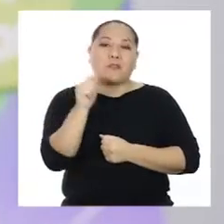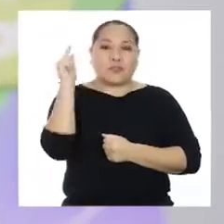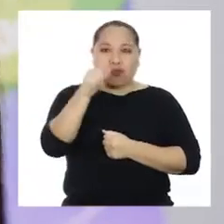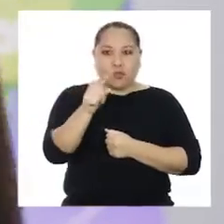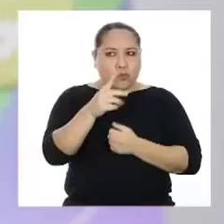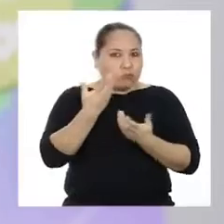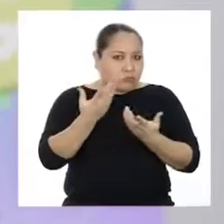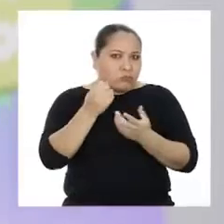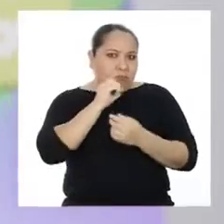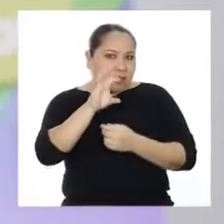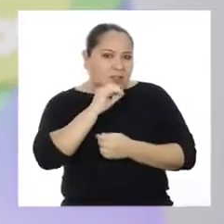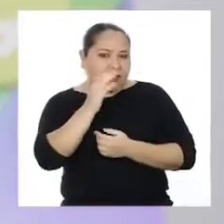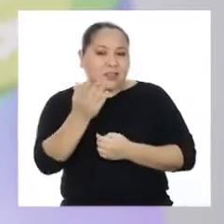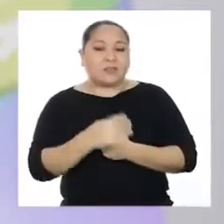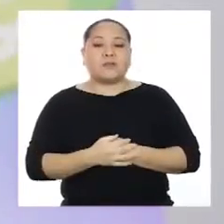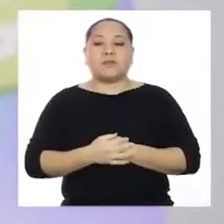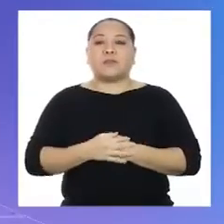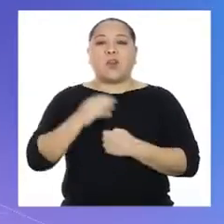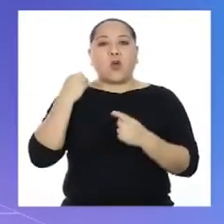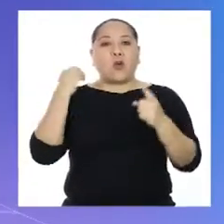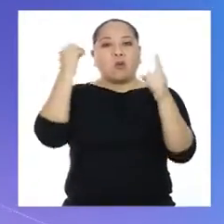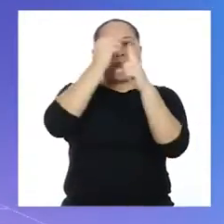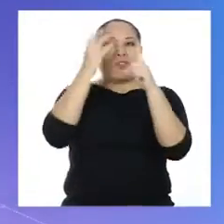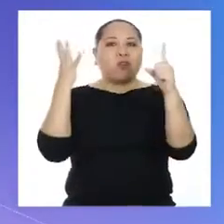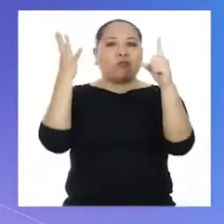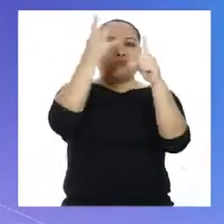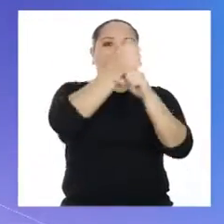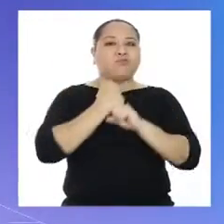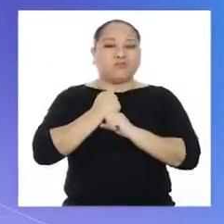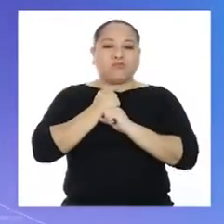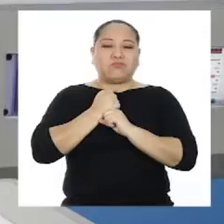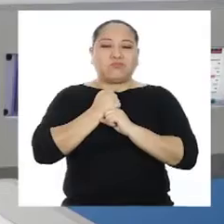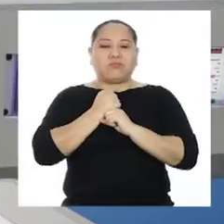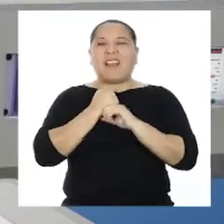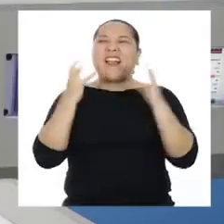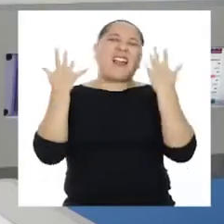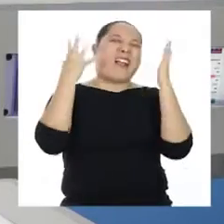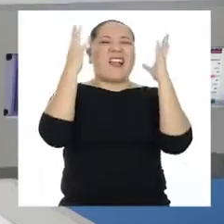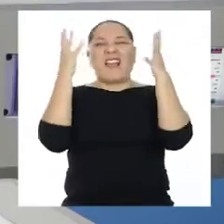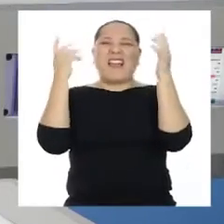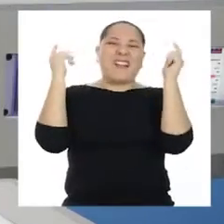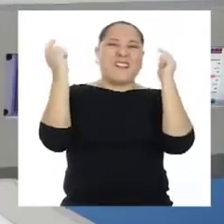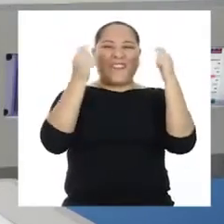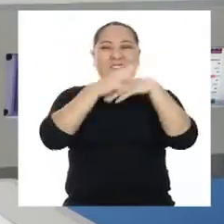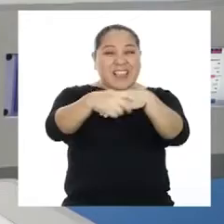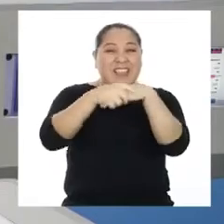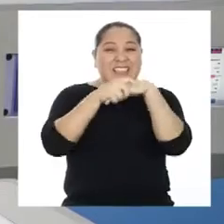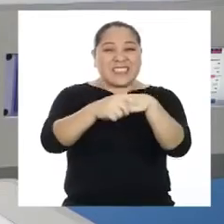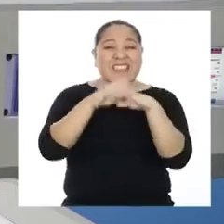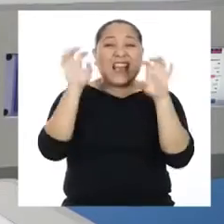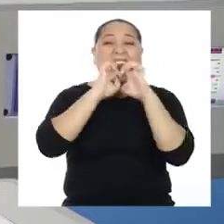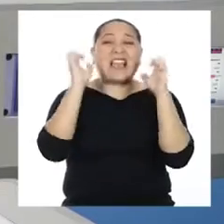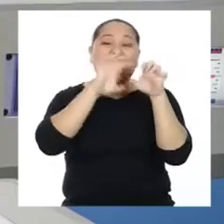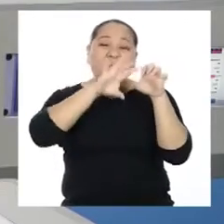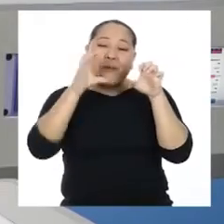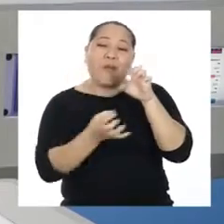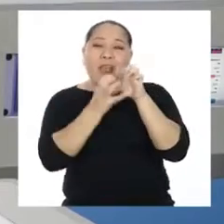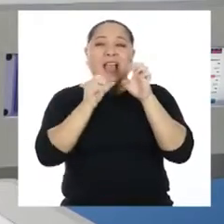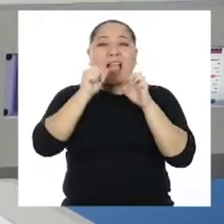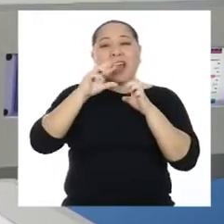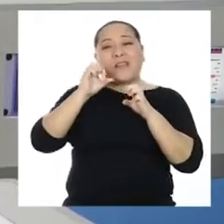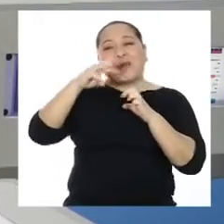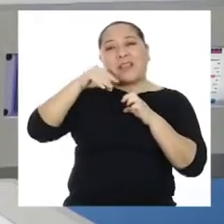¡Makabot! ¿Tú tienes algo que decir? Propósito cumplido. ¡Felicidades, equipo armadillo!